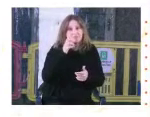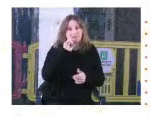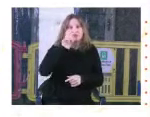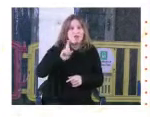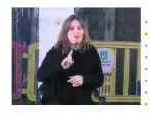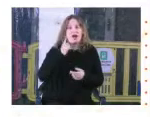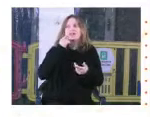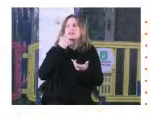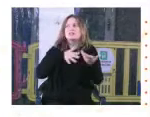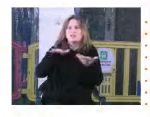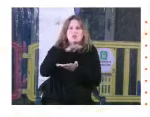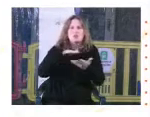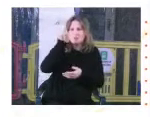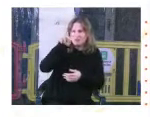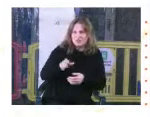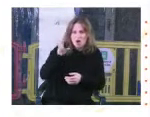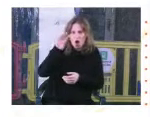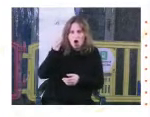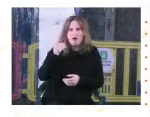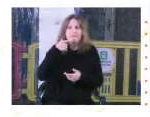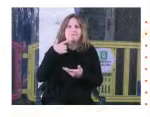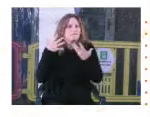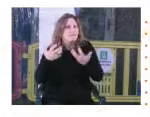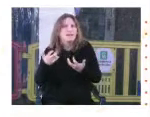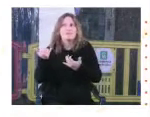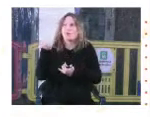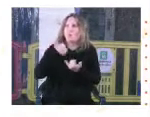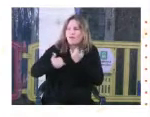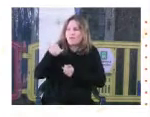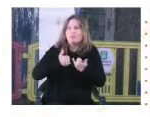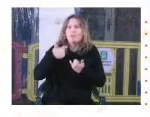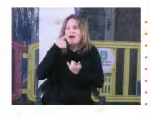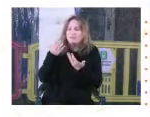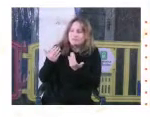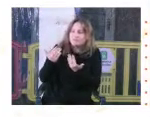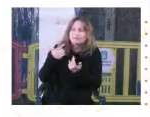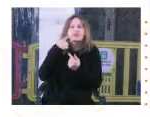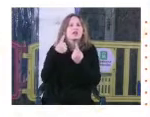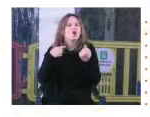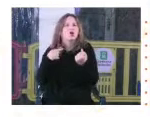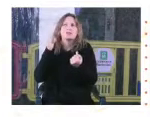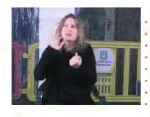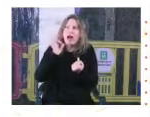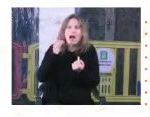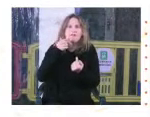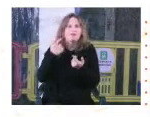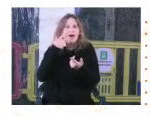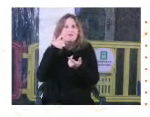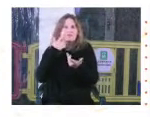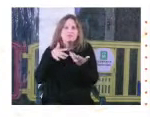de personas jóvenes diciéndoles queremos que nos cuentes, que es lo que sabés que fue lo que viviste y fue